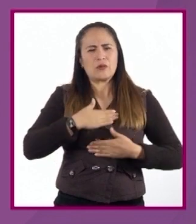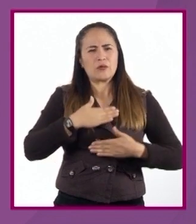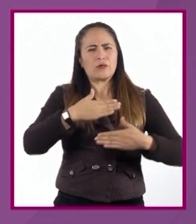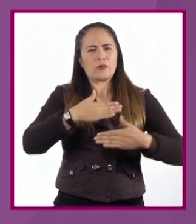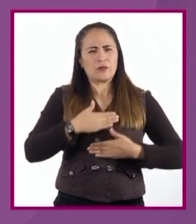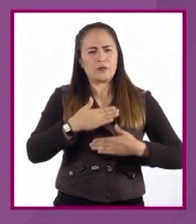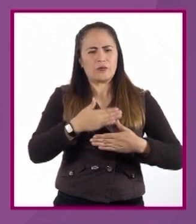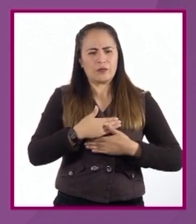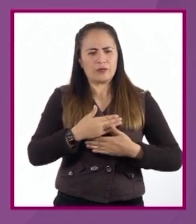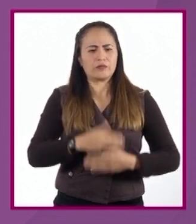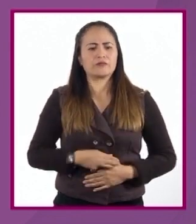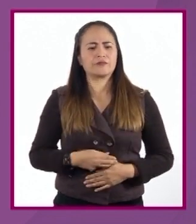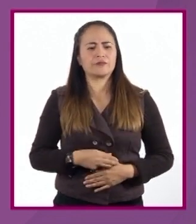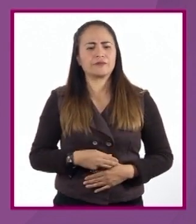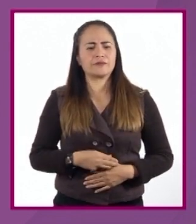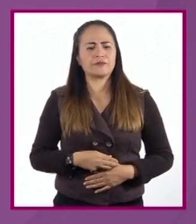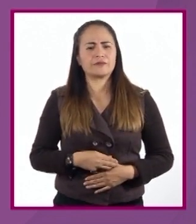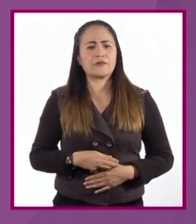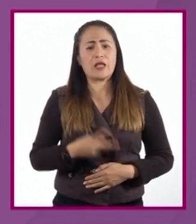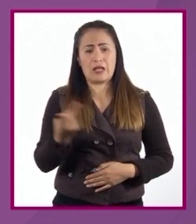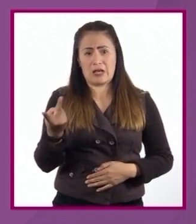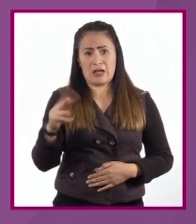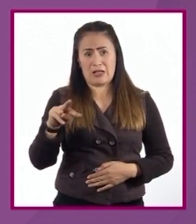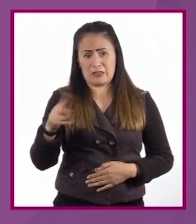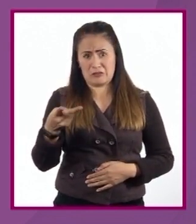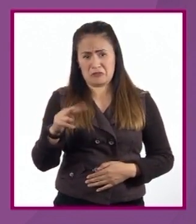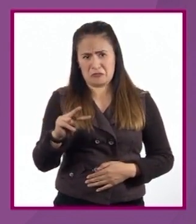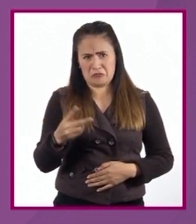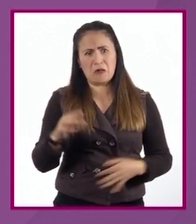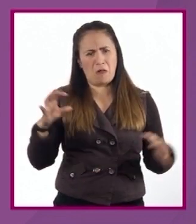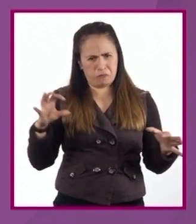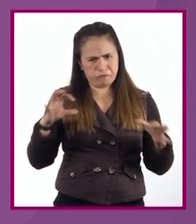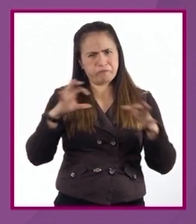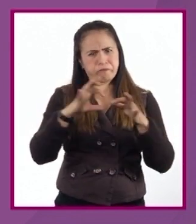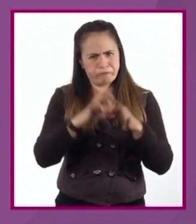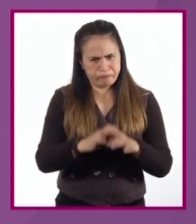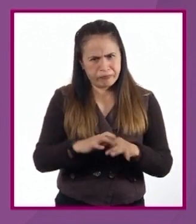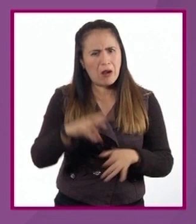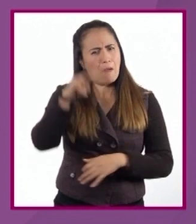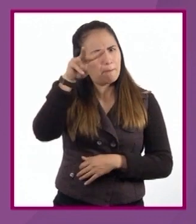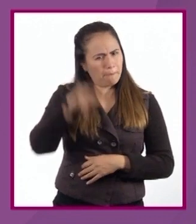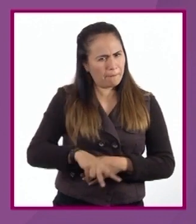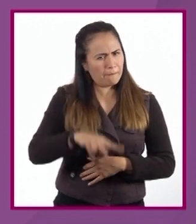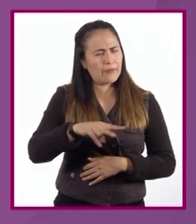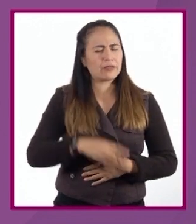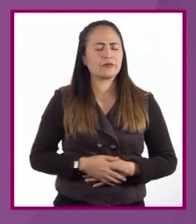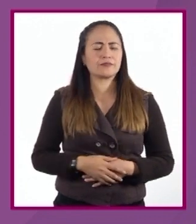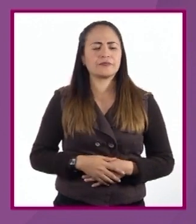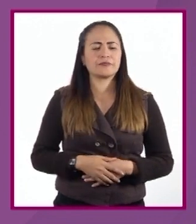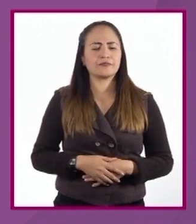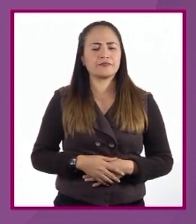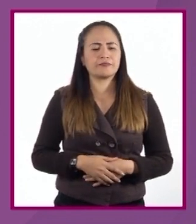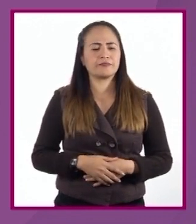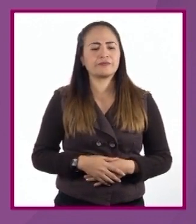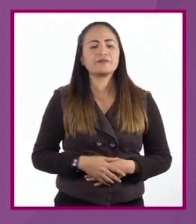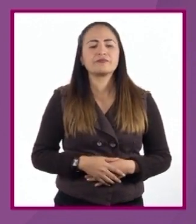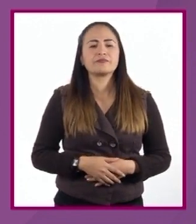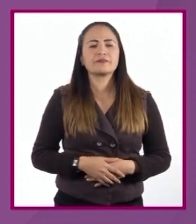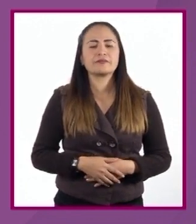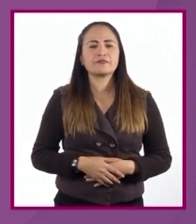Si nos damos cuenta, ambas aseveraciones pueden conectarse entre sí dando pie a la conclusión, que sería